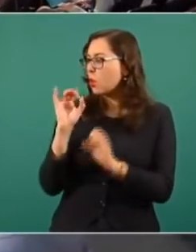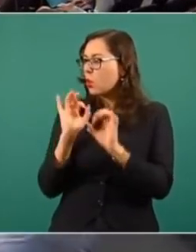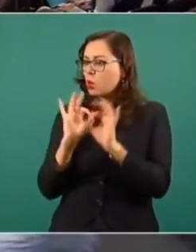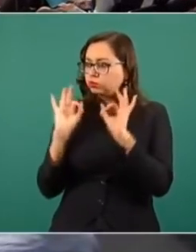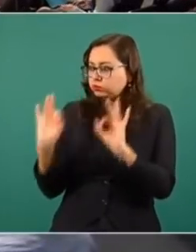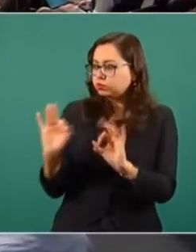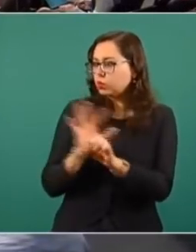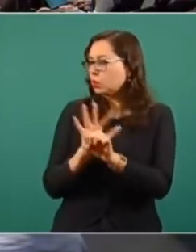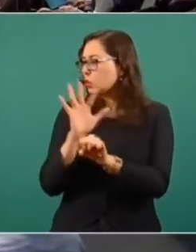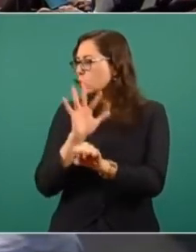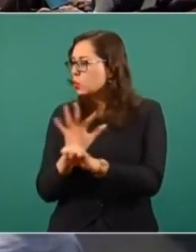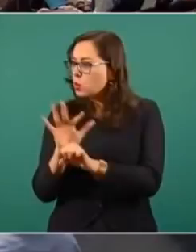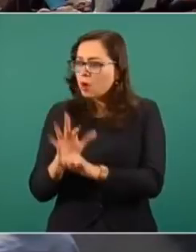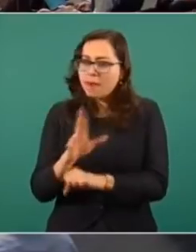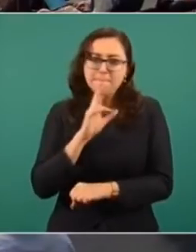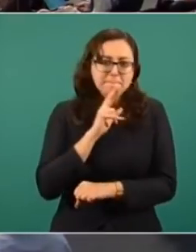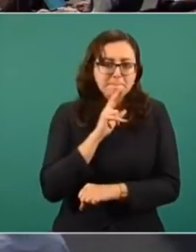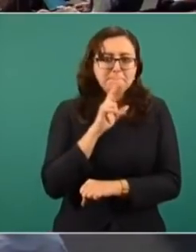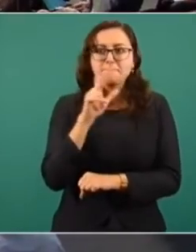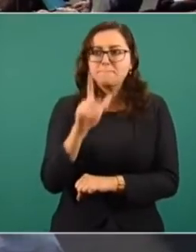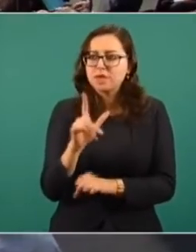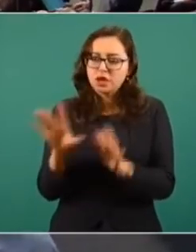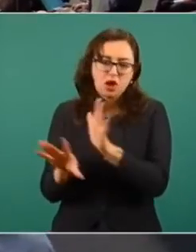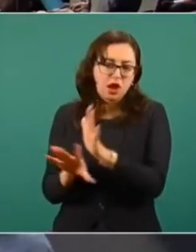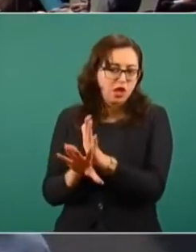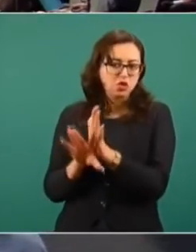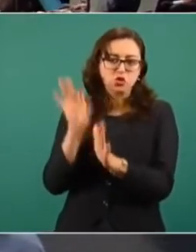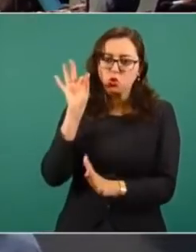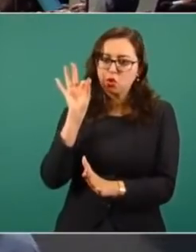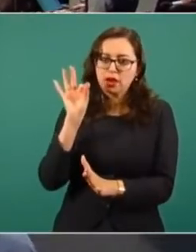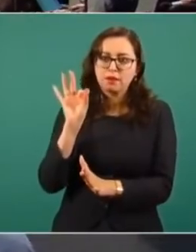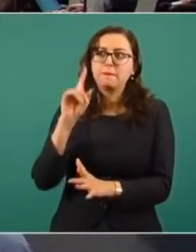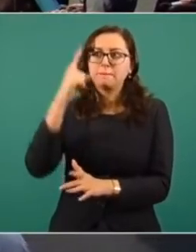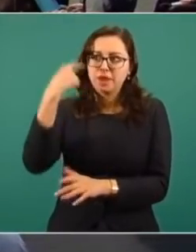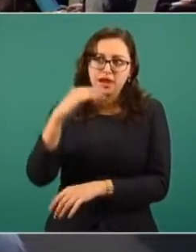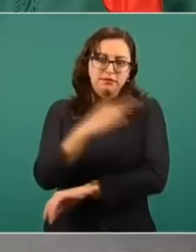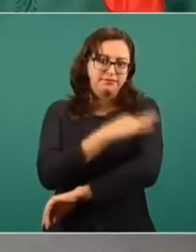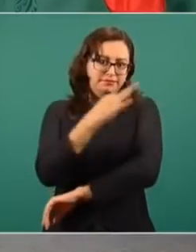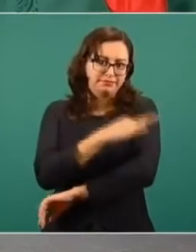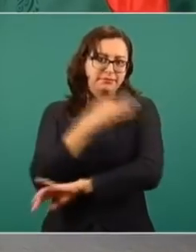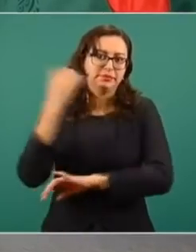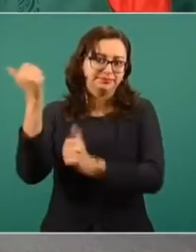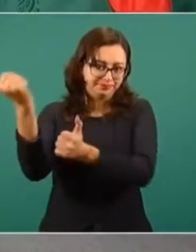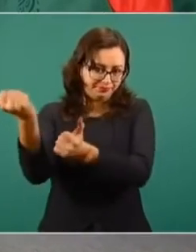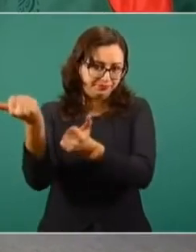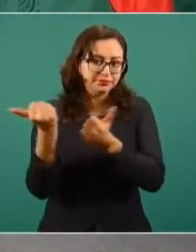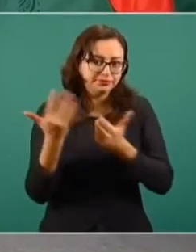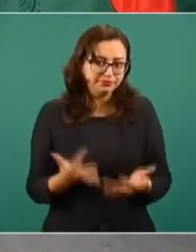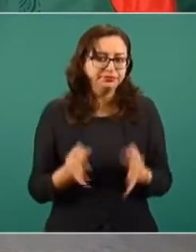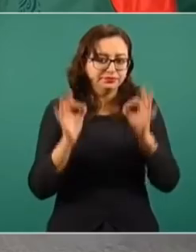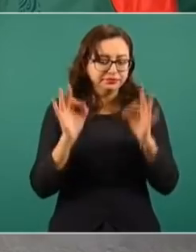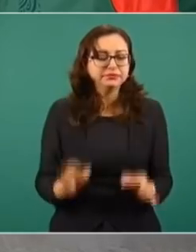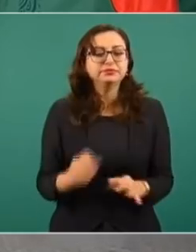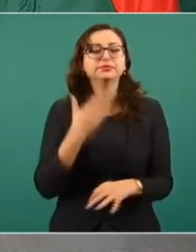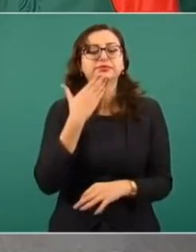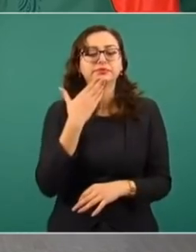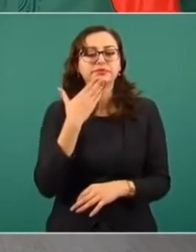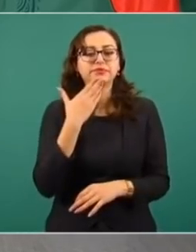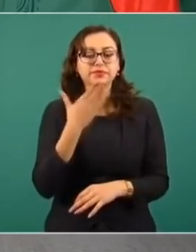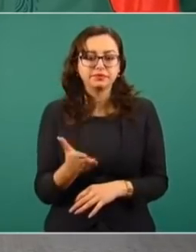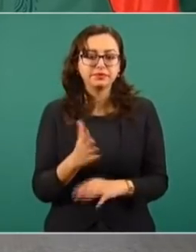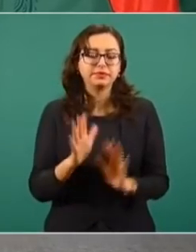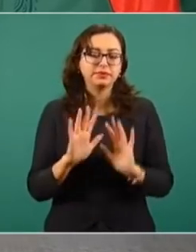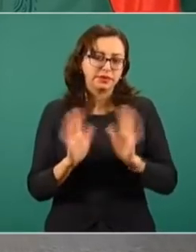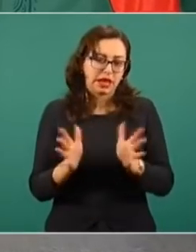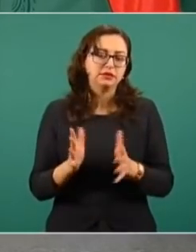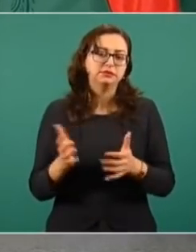especialistas de ahí para que veamos cuál es la forma adecuada de traerla y ya iniciar el traslado de esta vacuna directamente